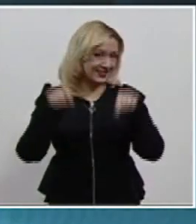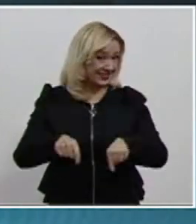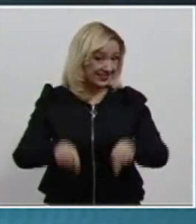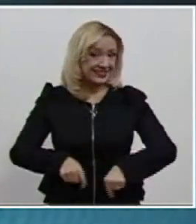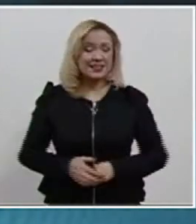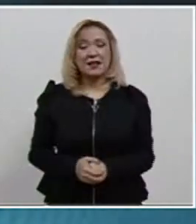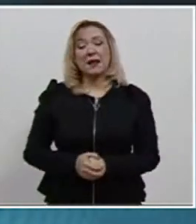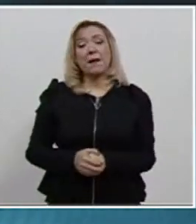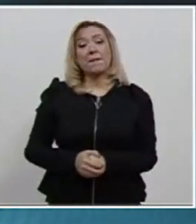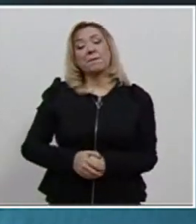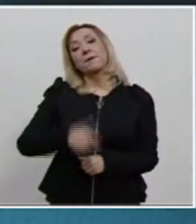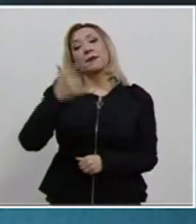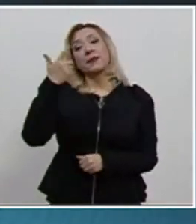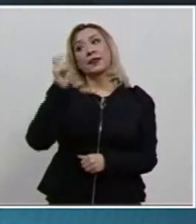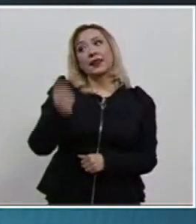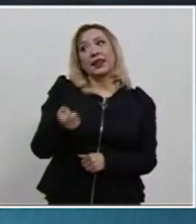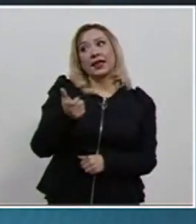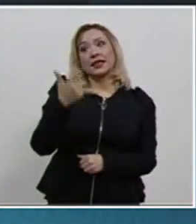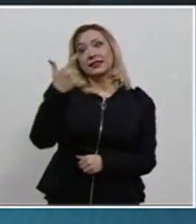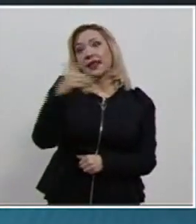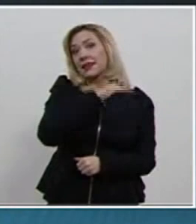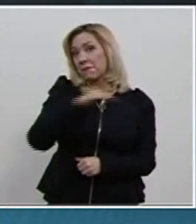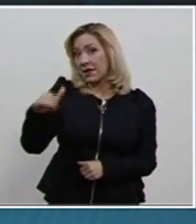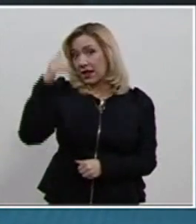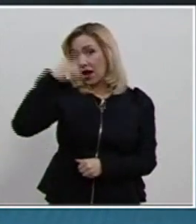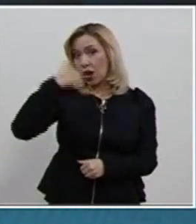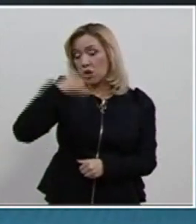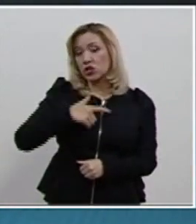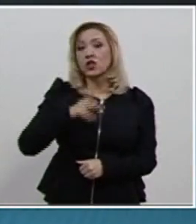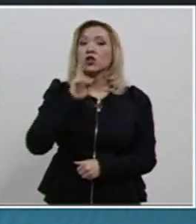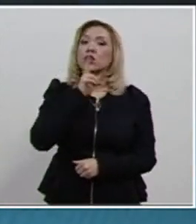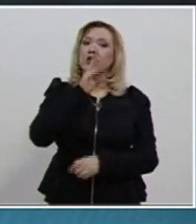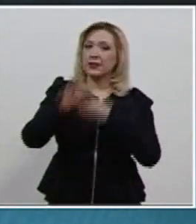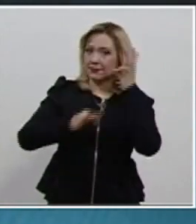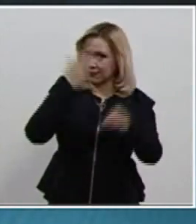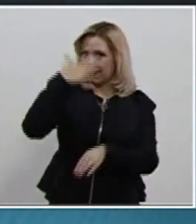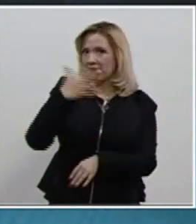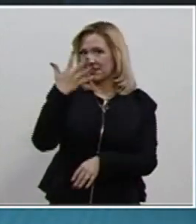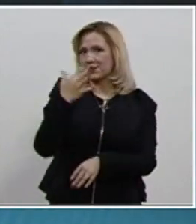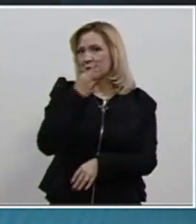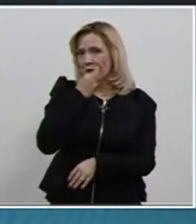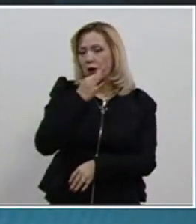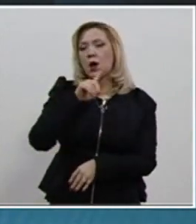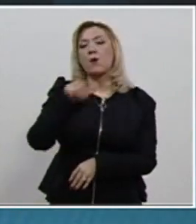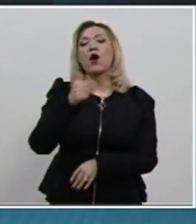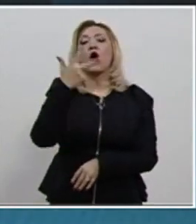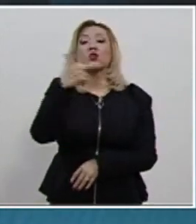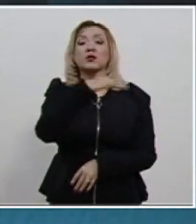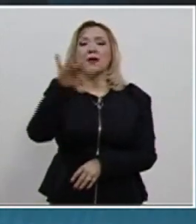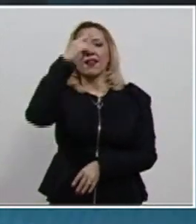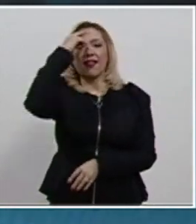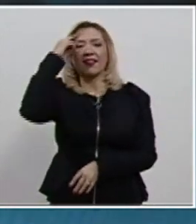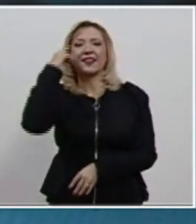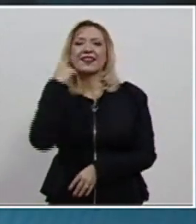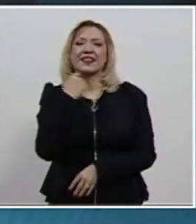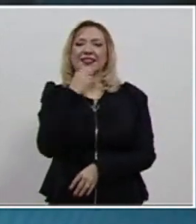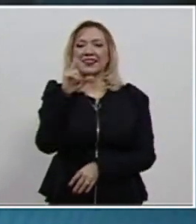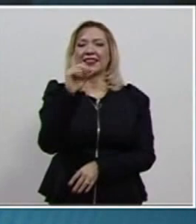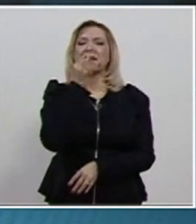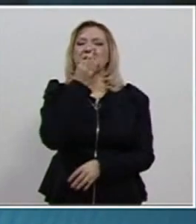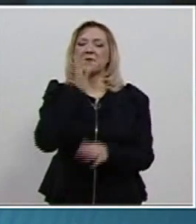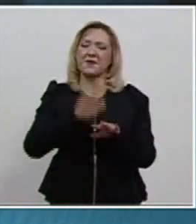y a seguir a las 19.30 horas nuestro avance informativo y a las 8 y media de la noche el noticiero nocturno.